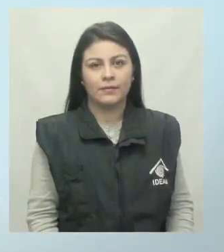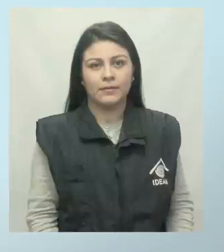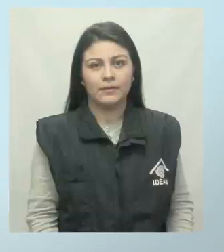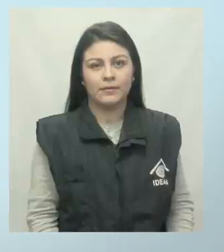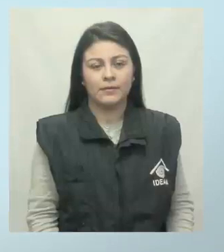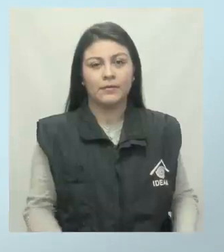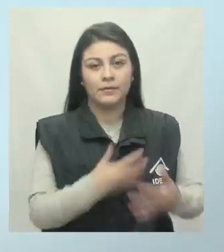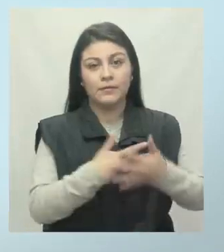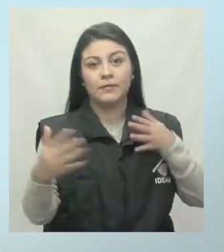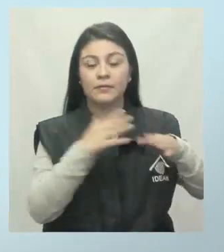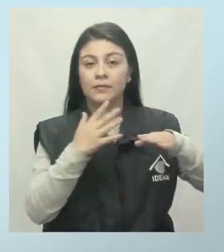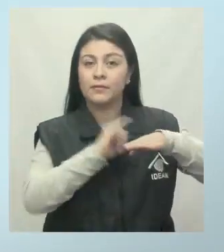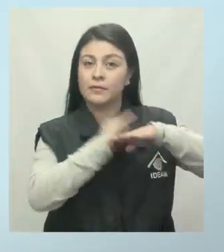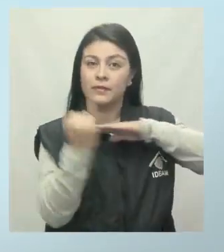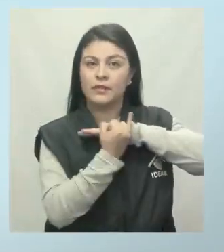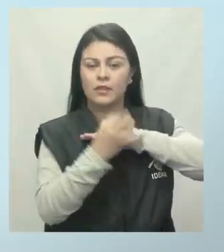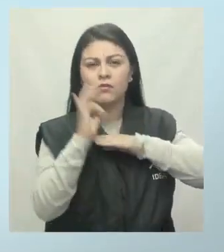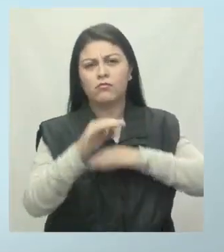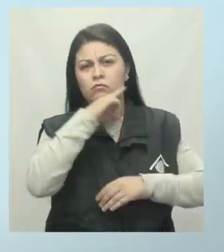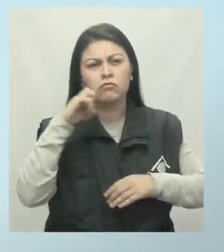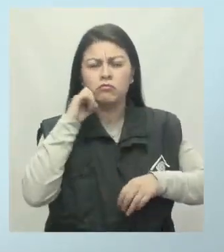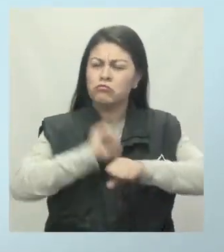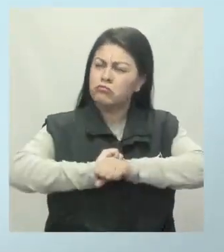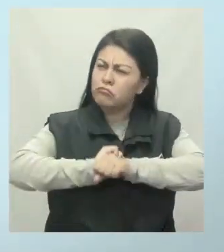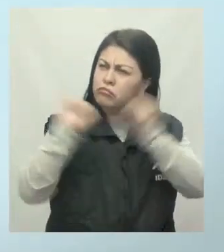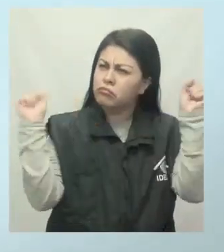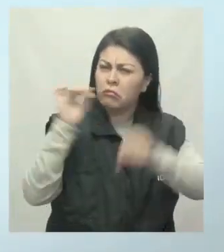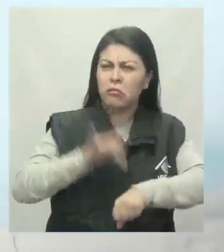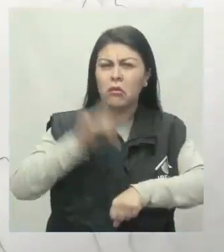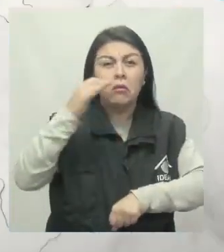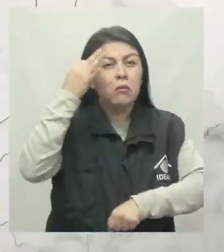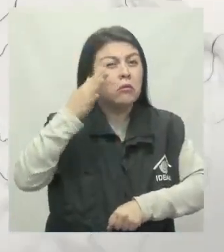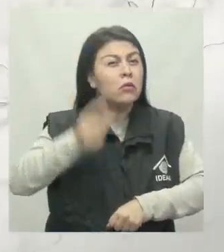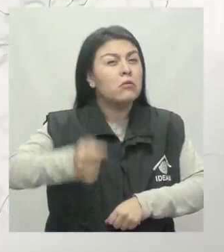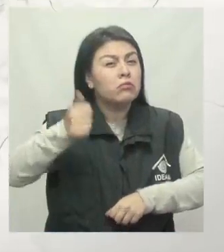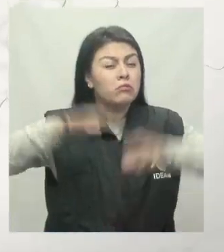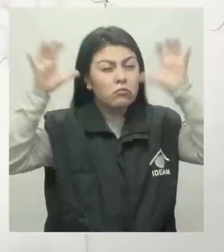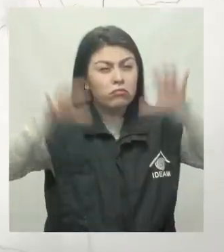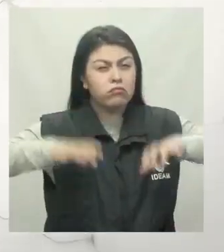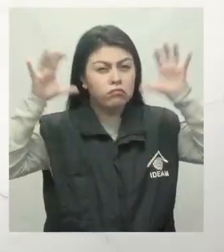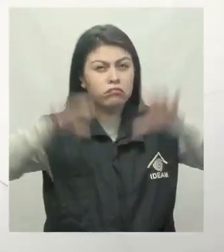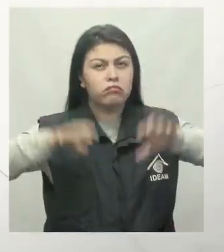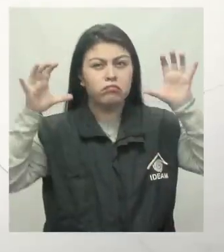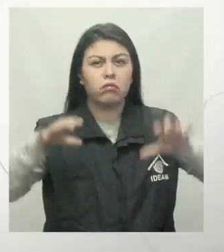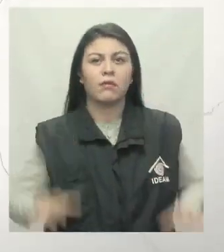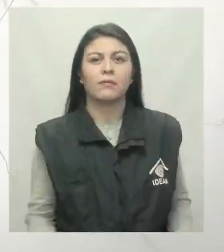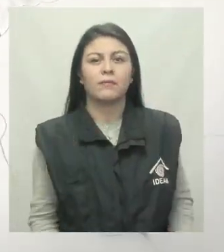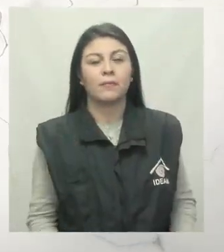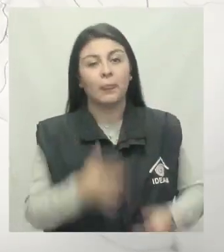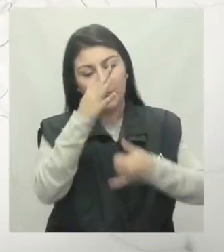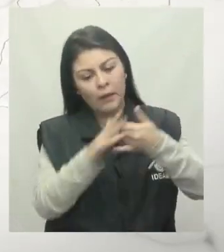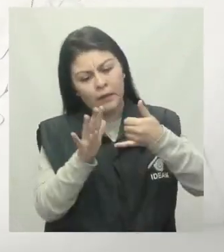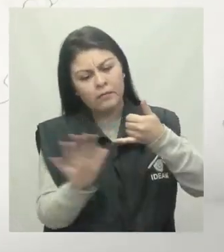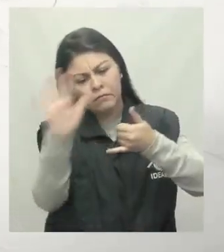Nuestras islas se verán con tiempo seco en horas de la mañana y probable lluvias ligeras Música En el litoral del